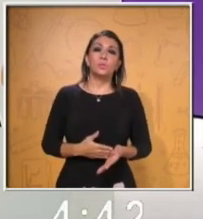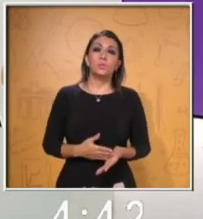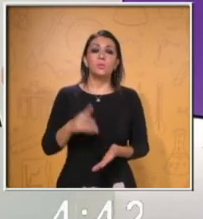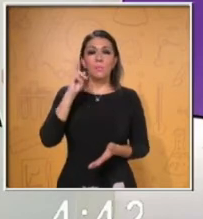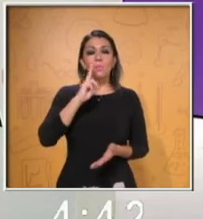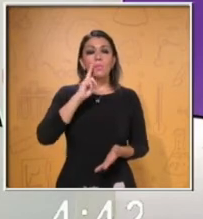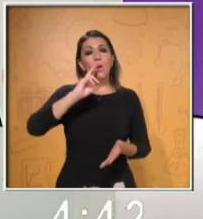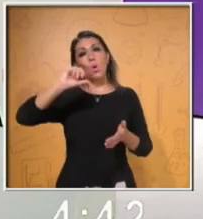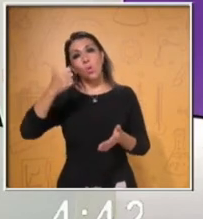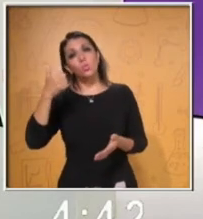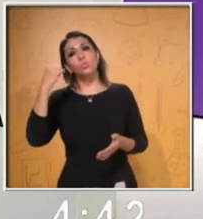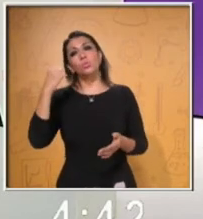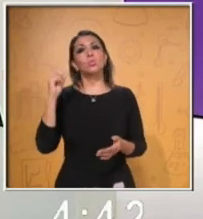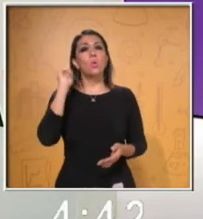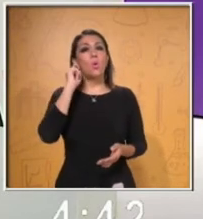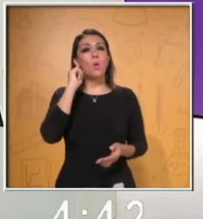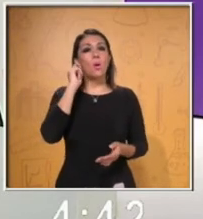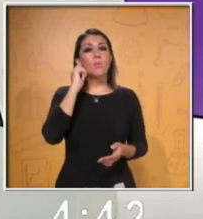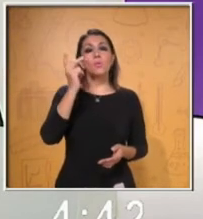audio.